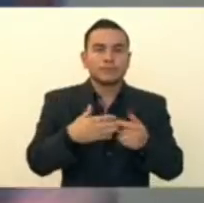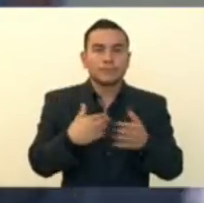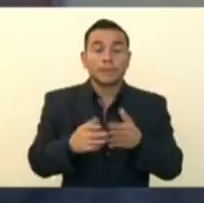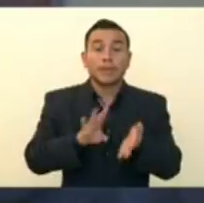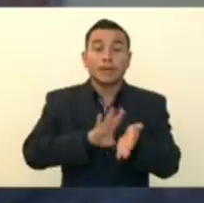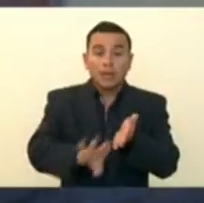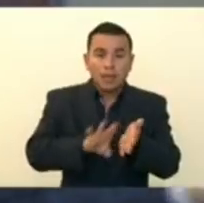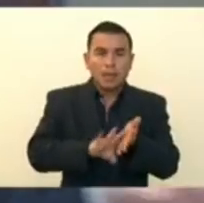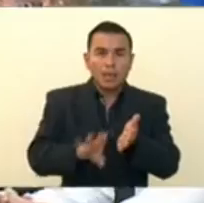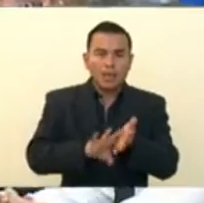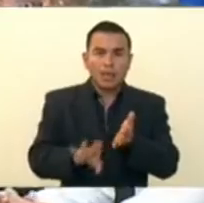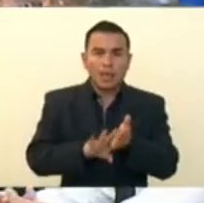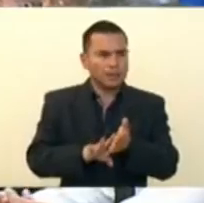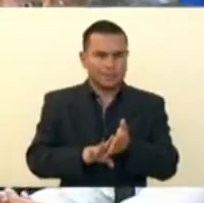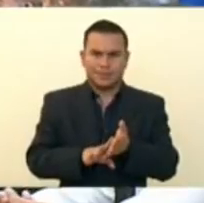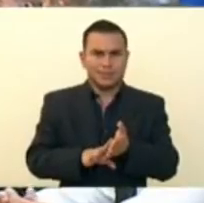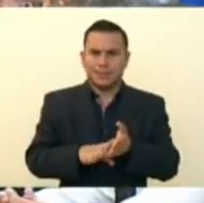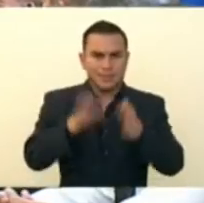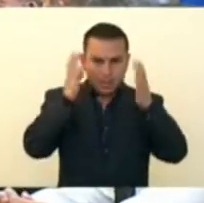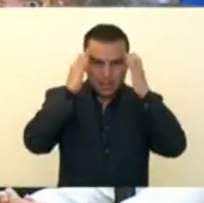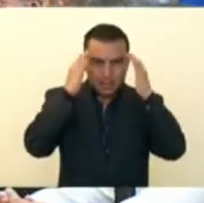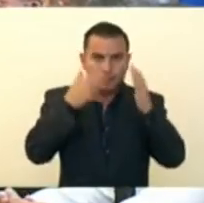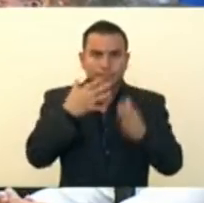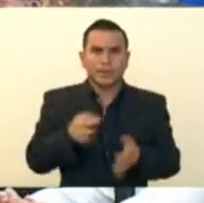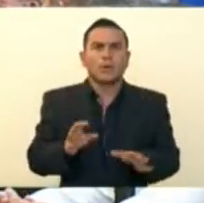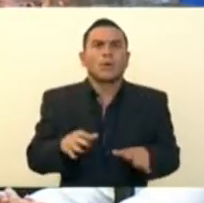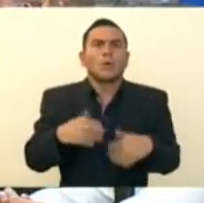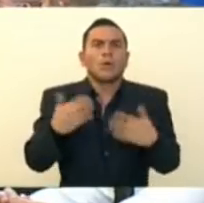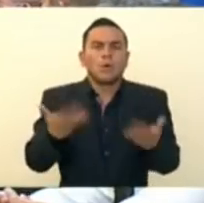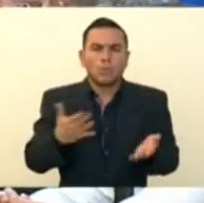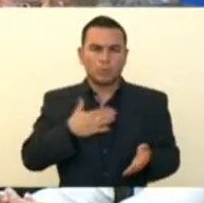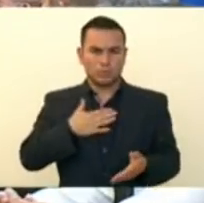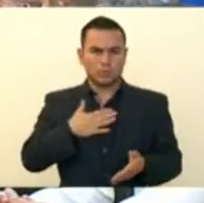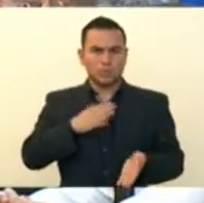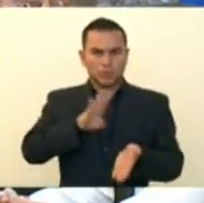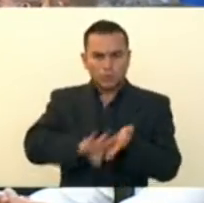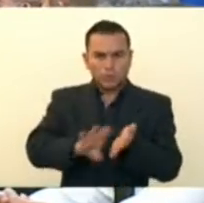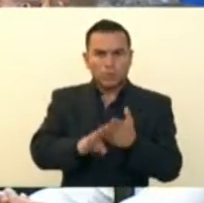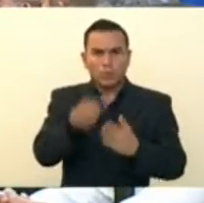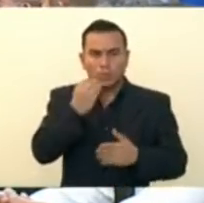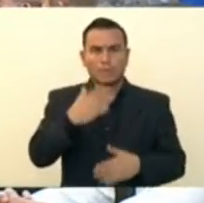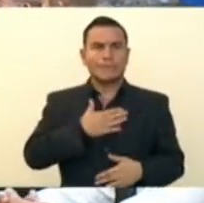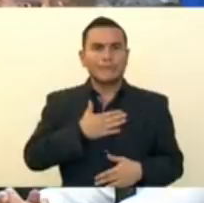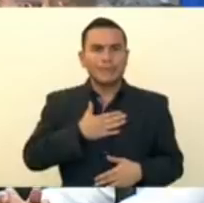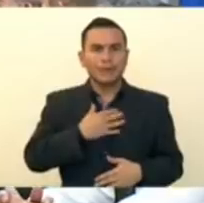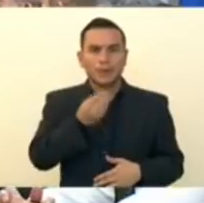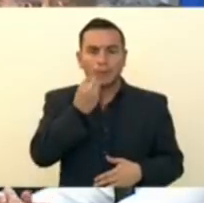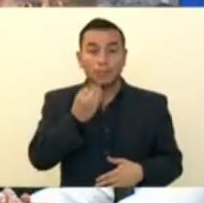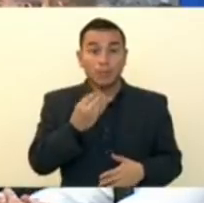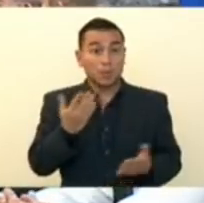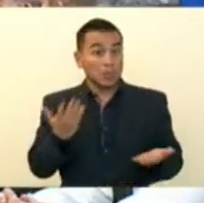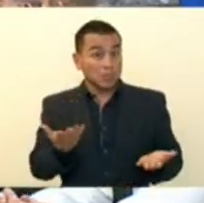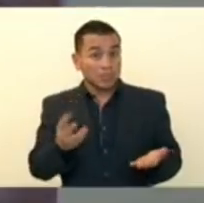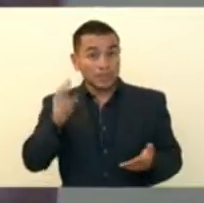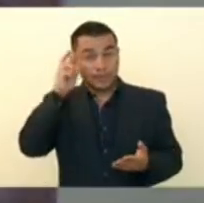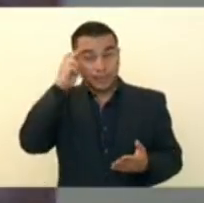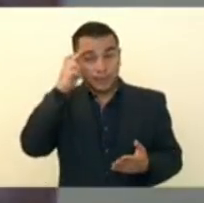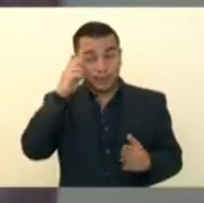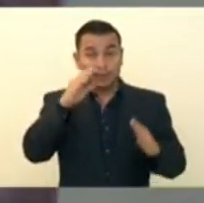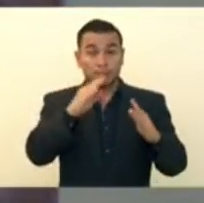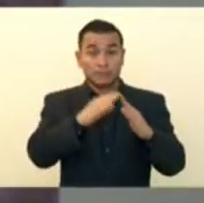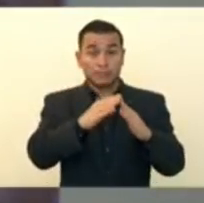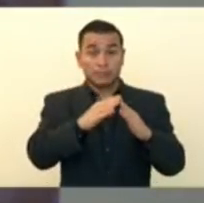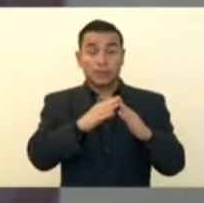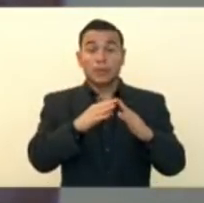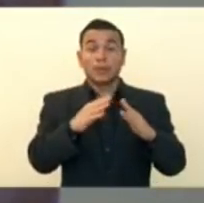por pagar nada de eso. Entonces alguien va a decir, bueno, pero ¿cómo compro mi comida y la comida de mi familia? Bueno, usted va a recibir el mismo salario,